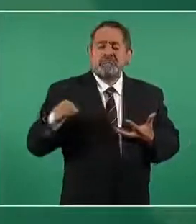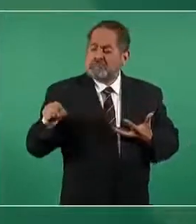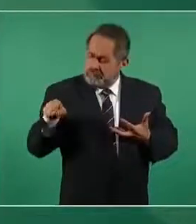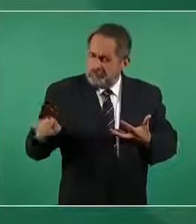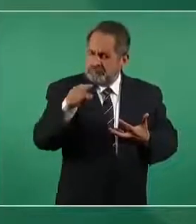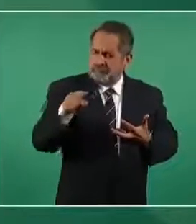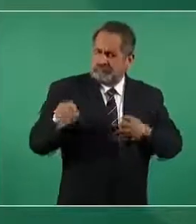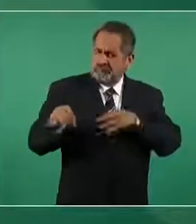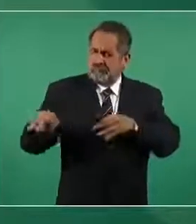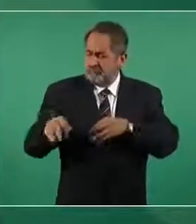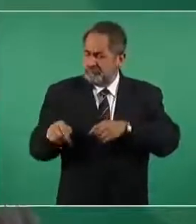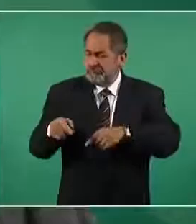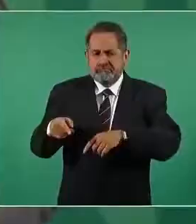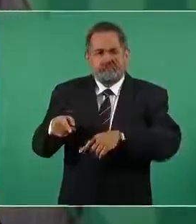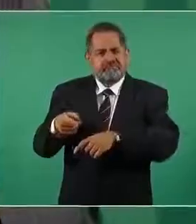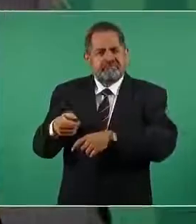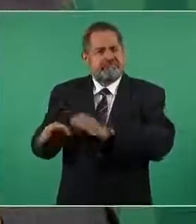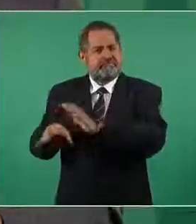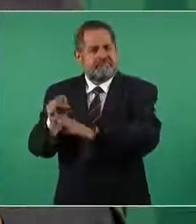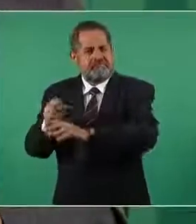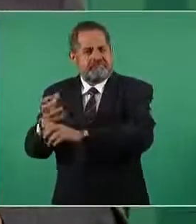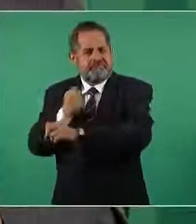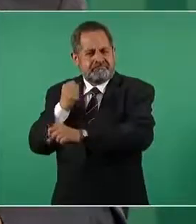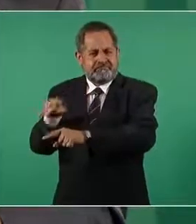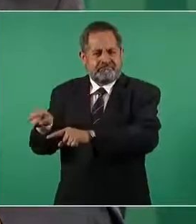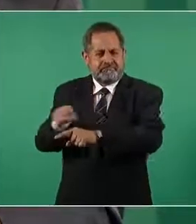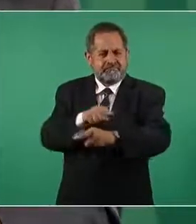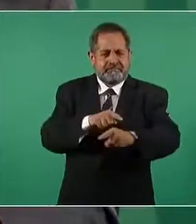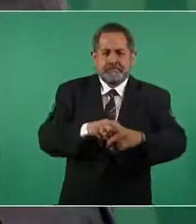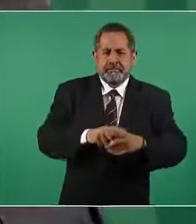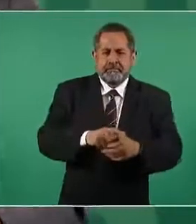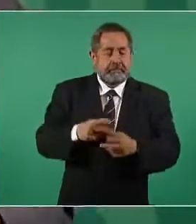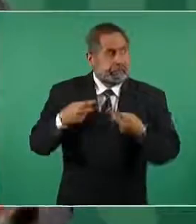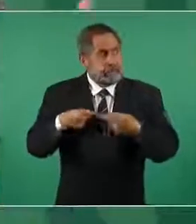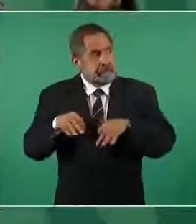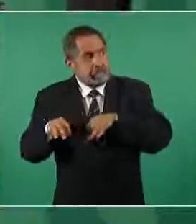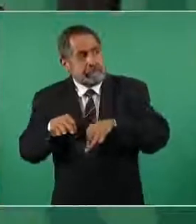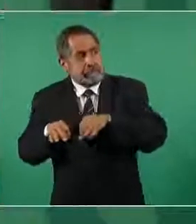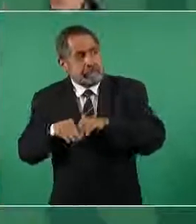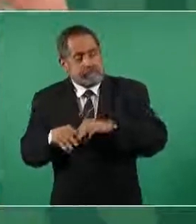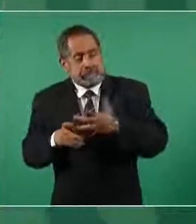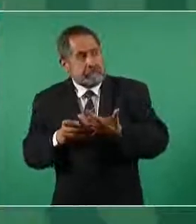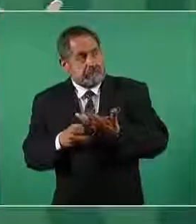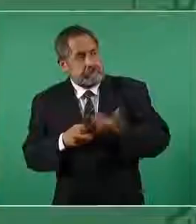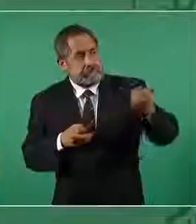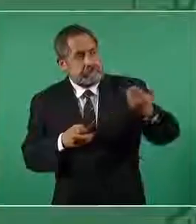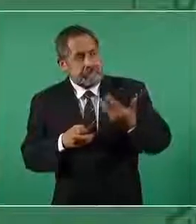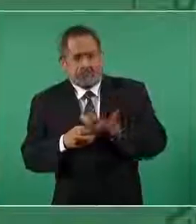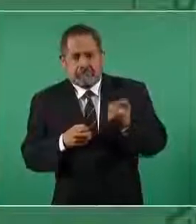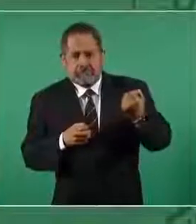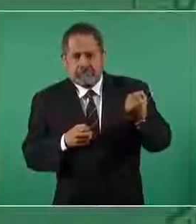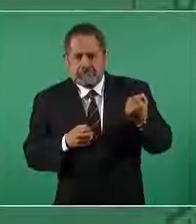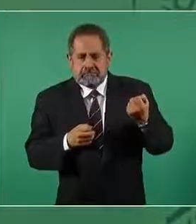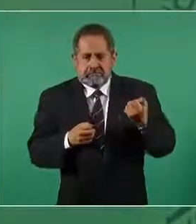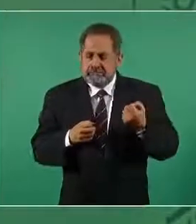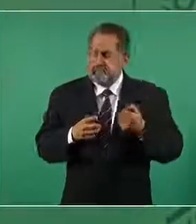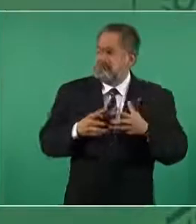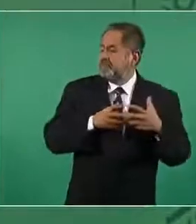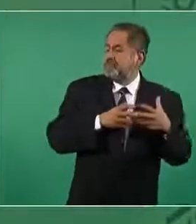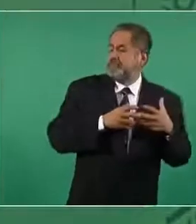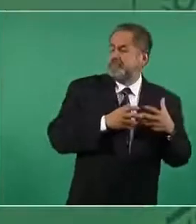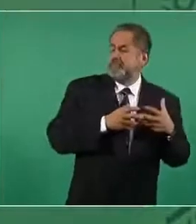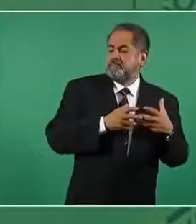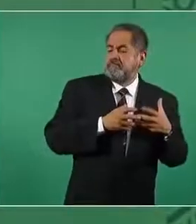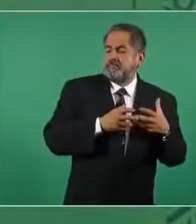explotaba al proletario se quedaba con